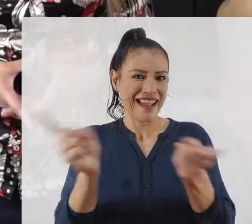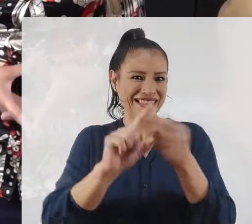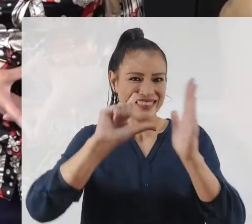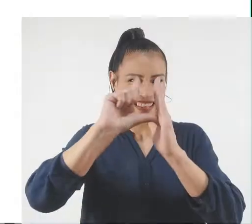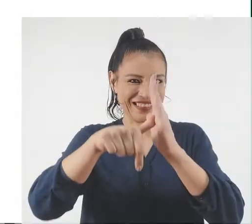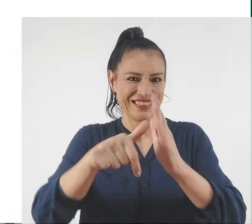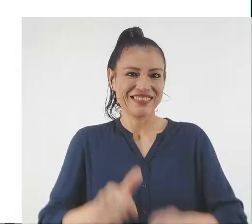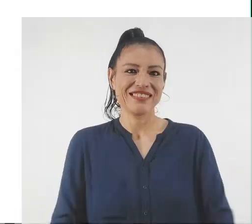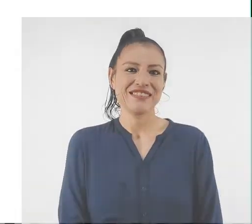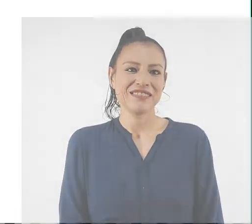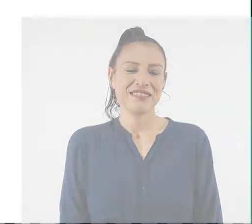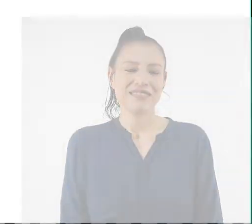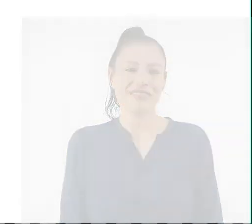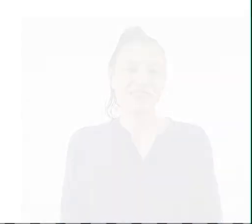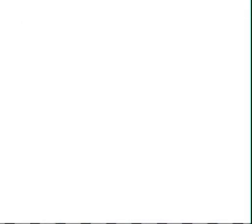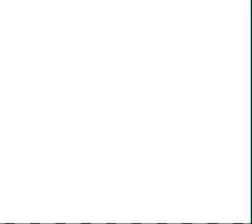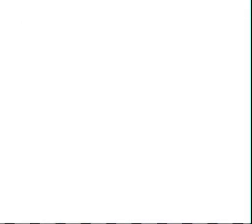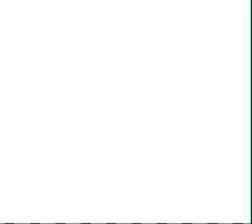pronto.